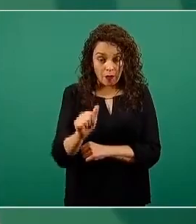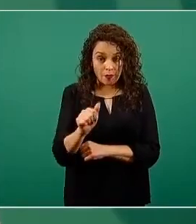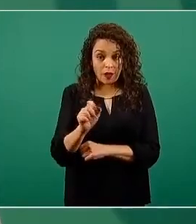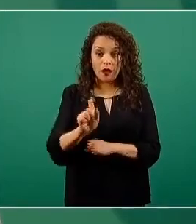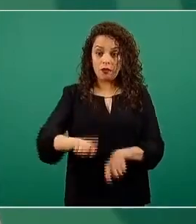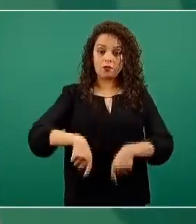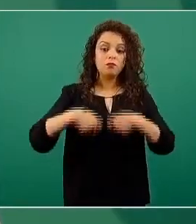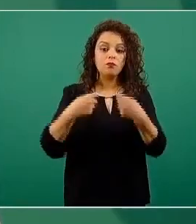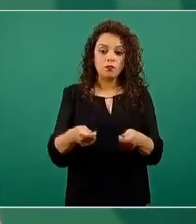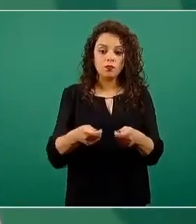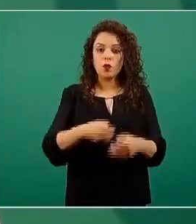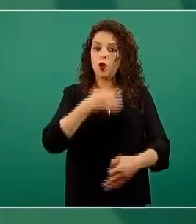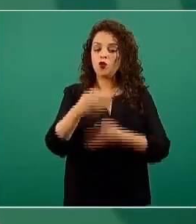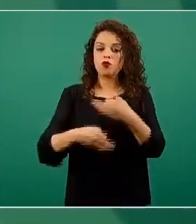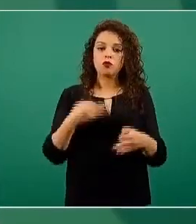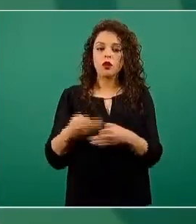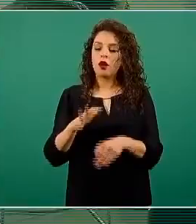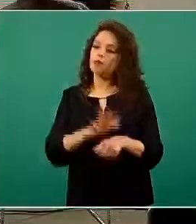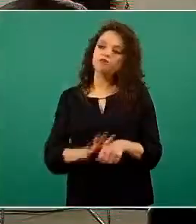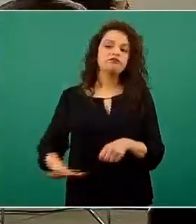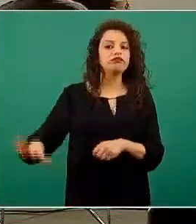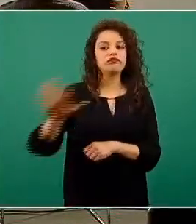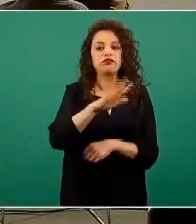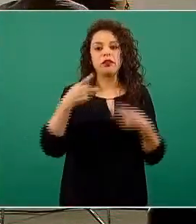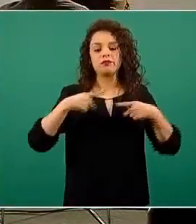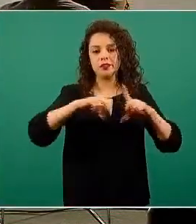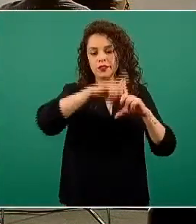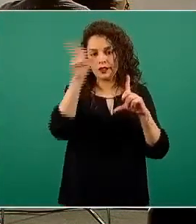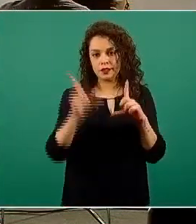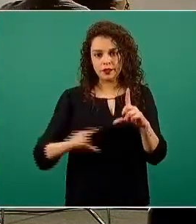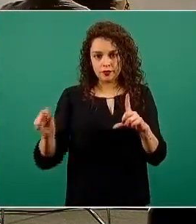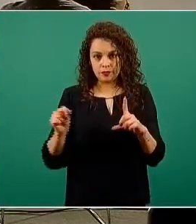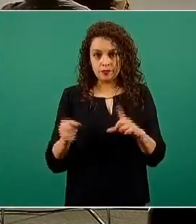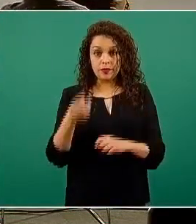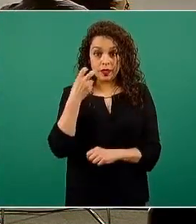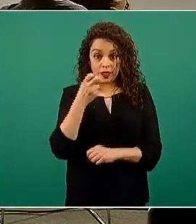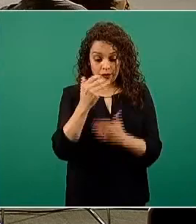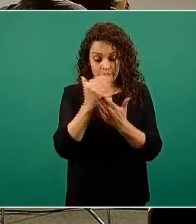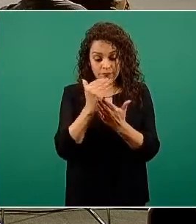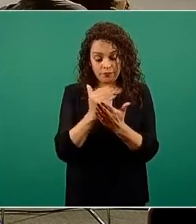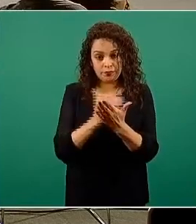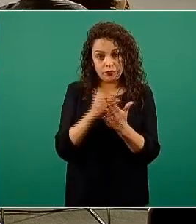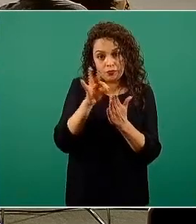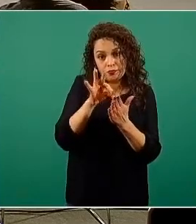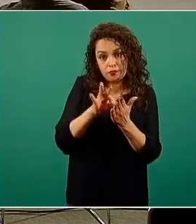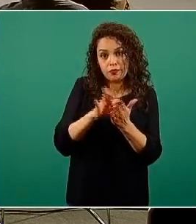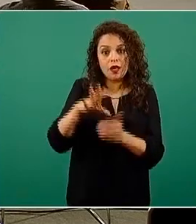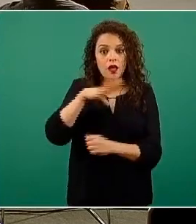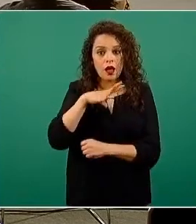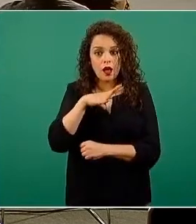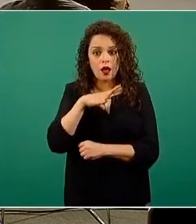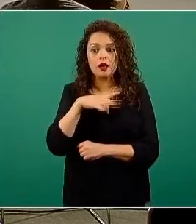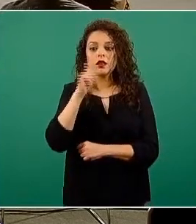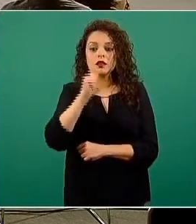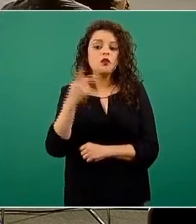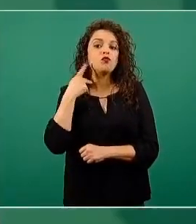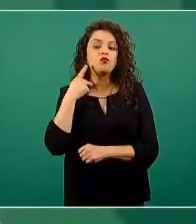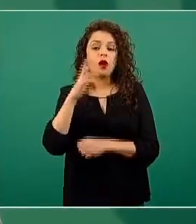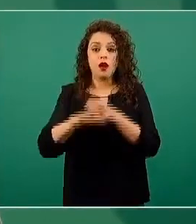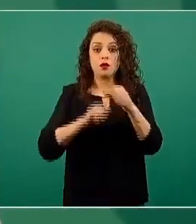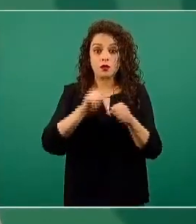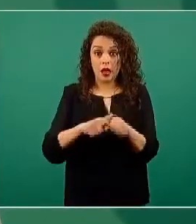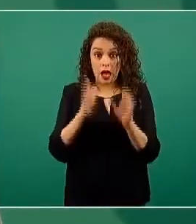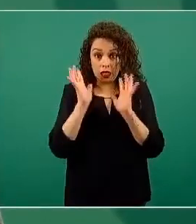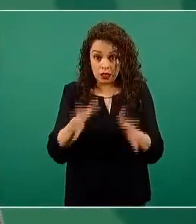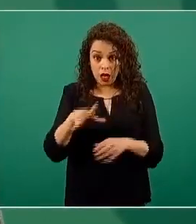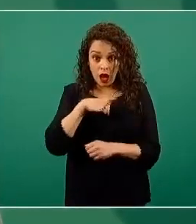aplicada a la población en general. Entonces, todos estos lineamientos que desde la política nacional están implementados